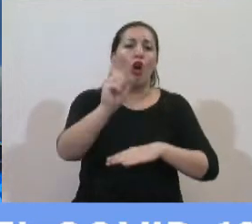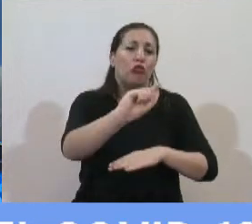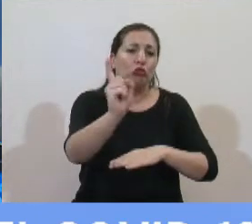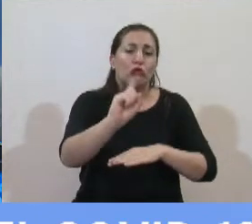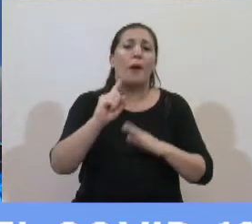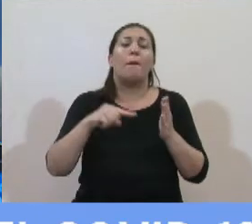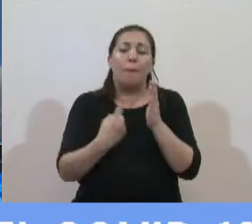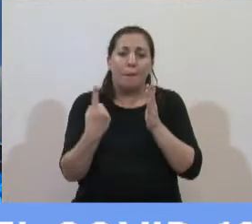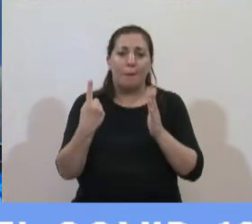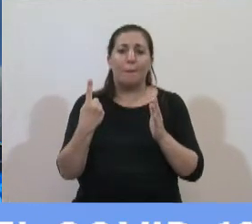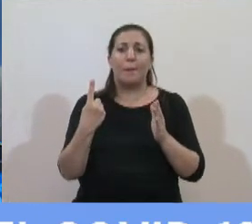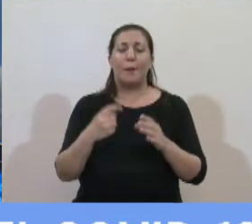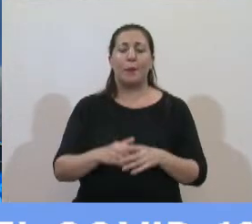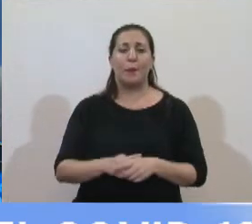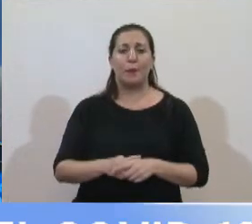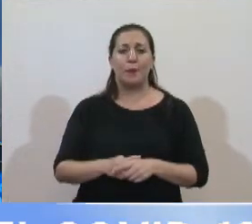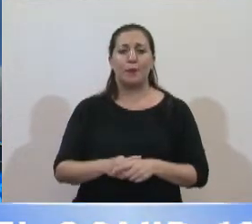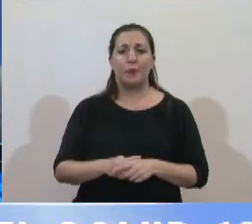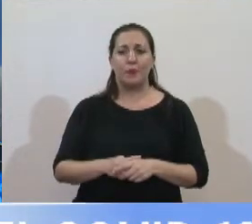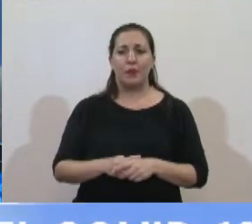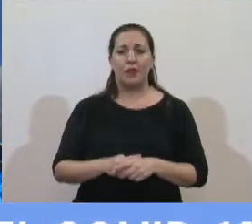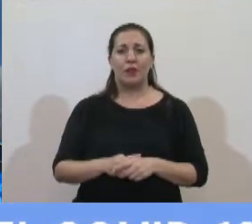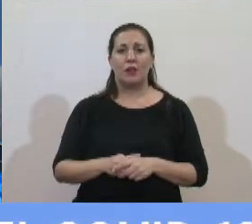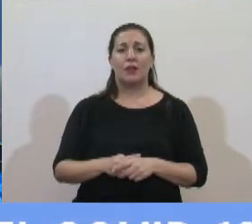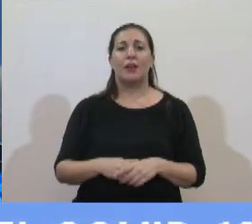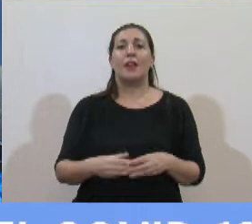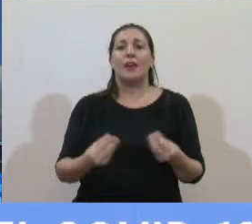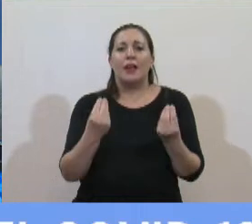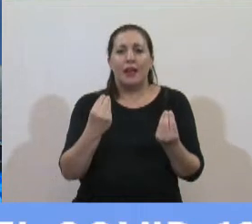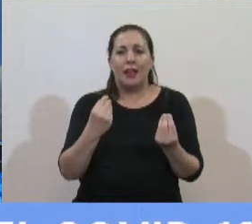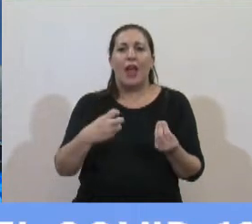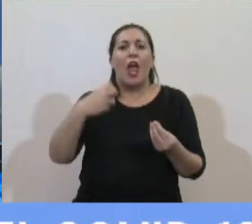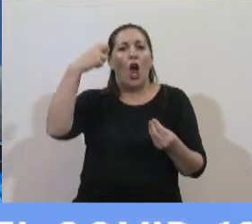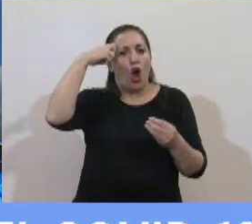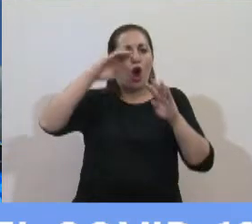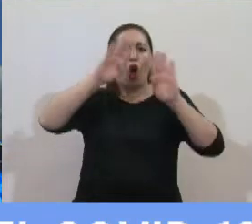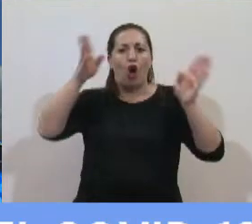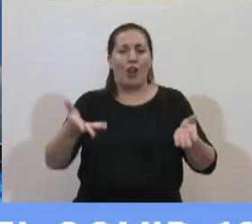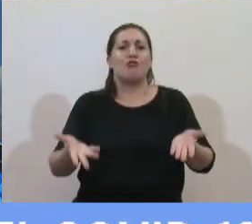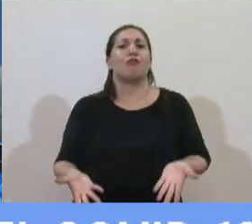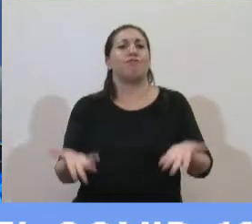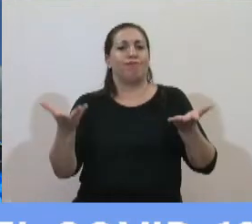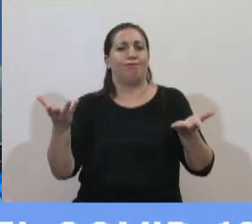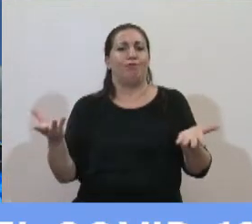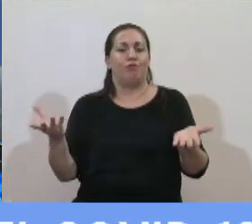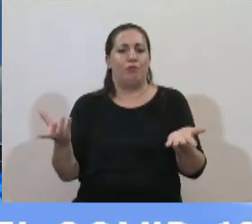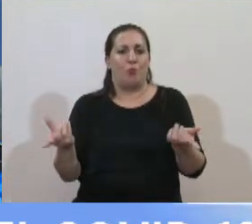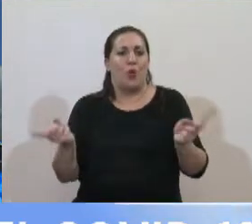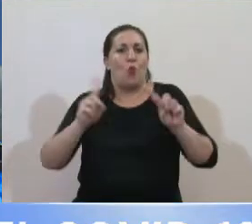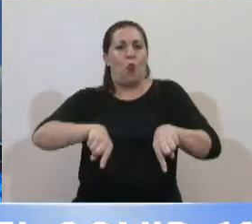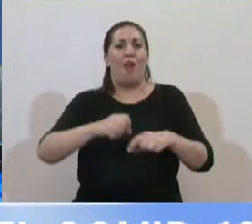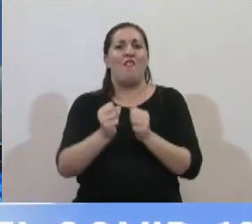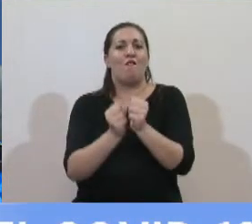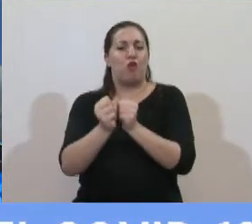cosa mejor dicho que hay que ponerla en valor que es el Congreso que se ha puesto de pie que es un Congreso que se ha puesto en